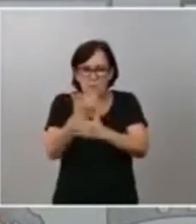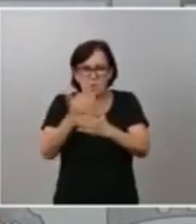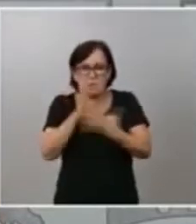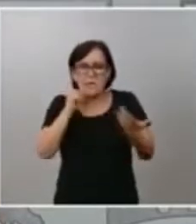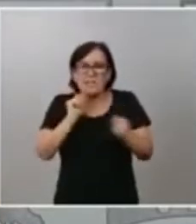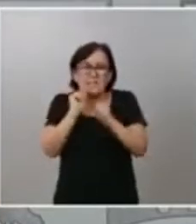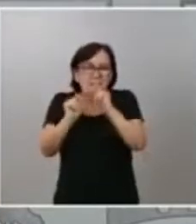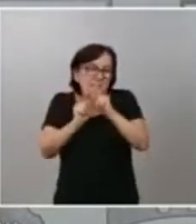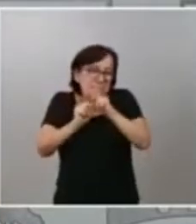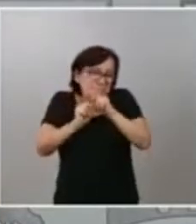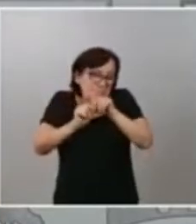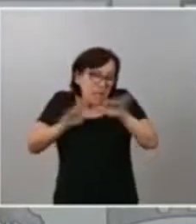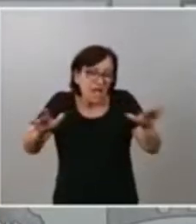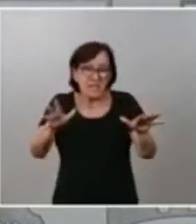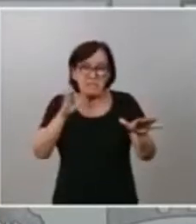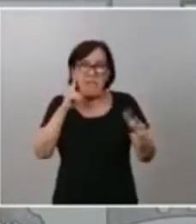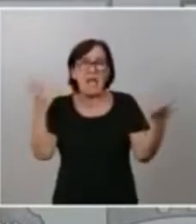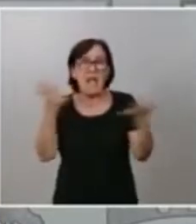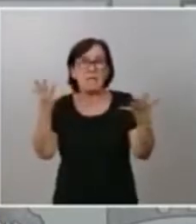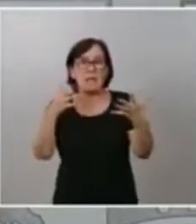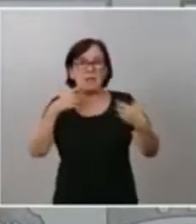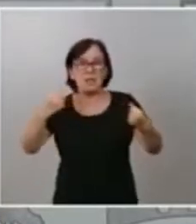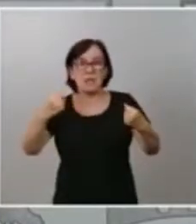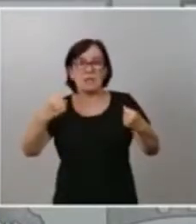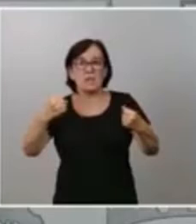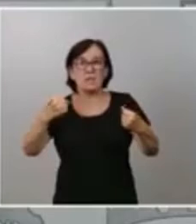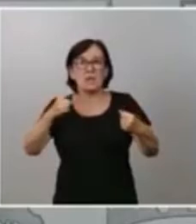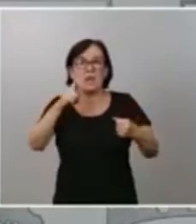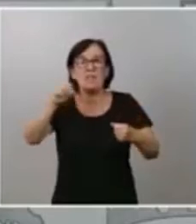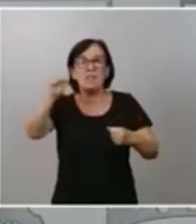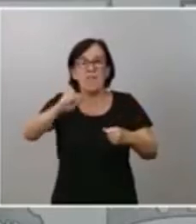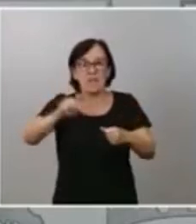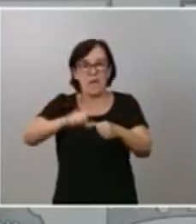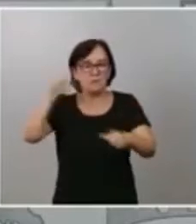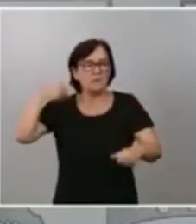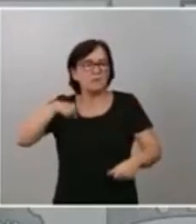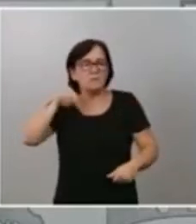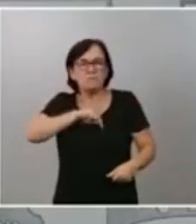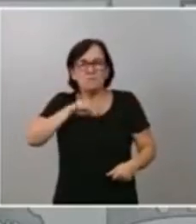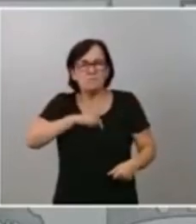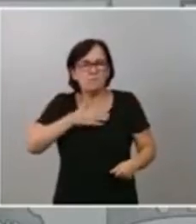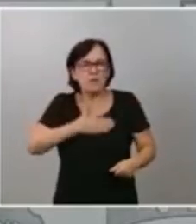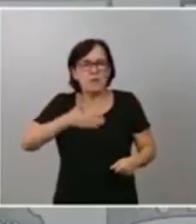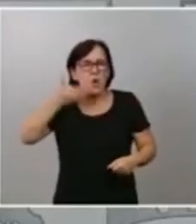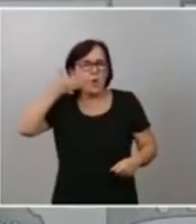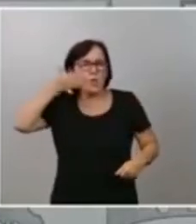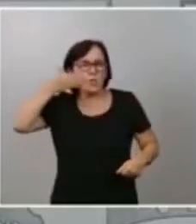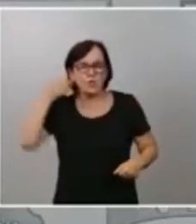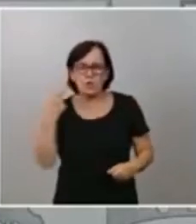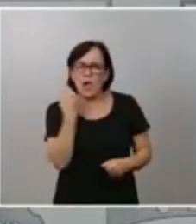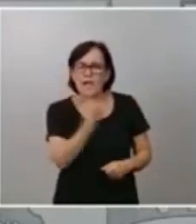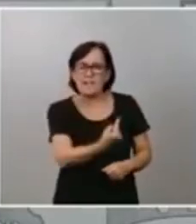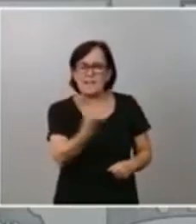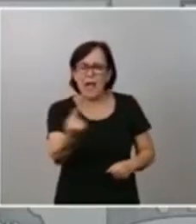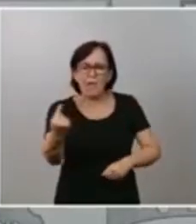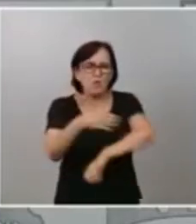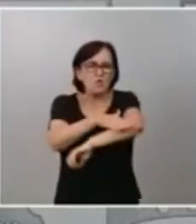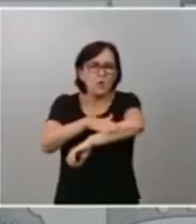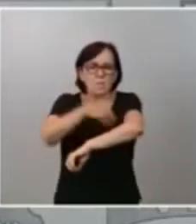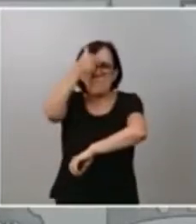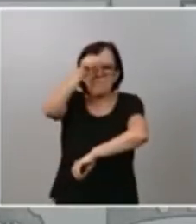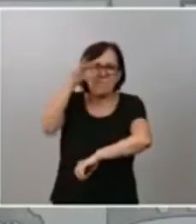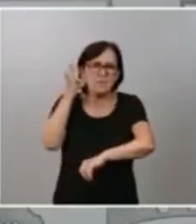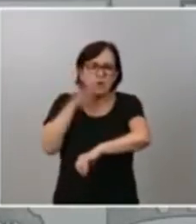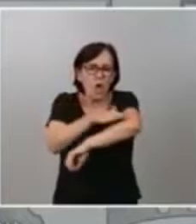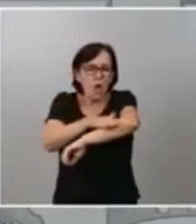mayor emergencia sanitaria de los últimos 100 años. Estoy satisfecho y orgulloso del trabajo de todos y cada uno de los ministros y ministras del Gobierno de coalición.